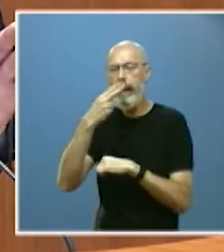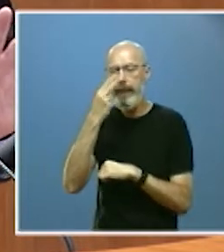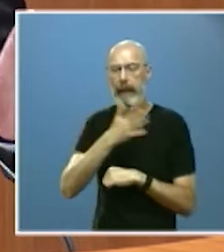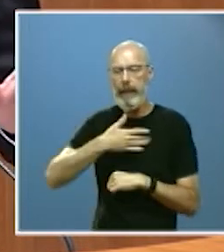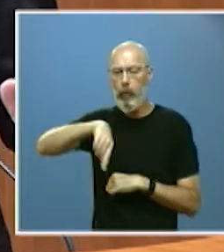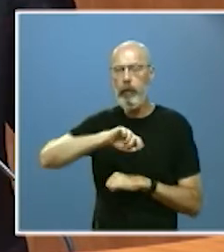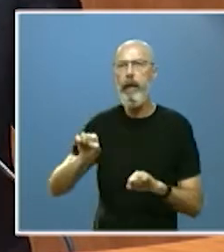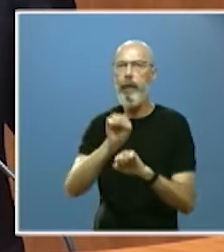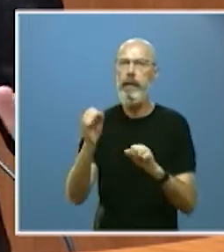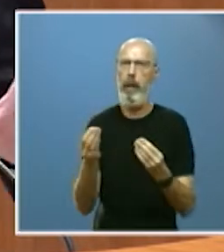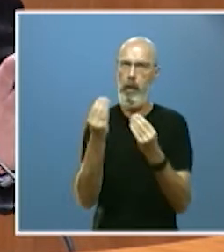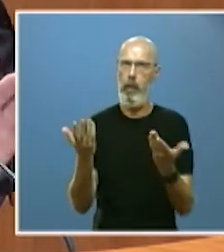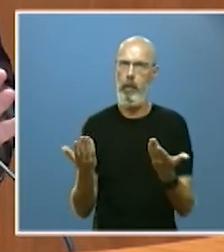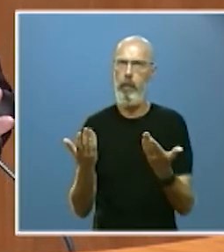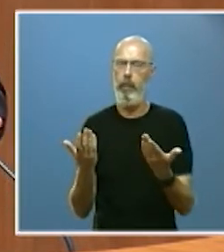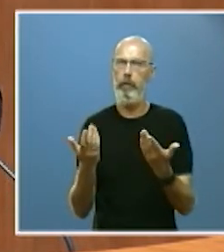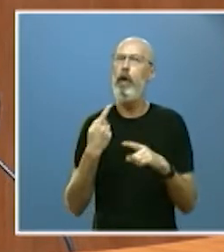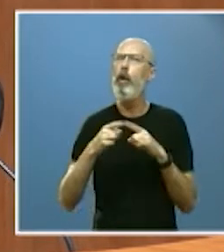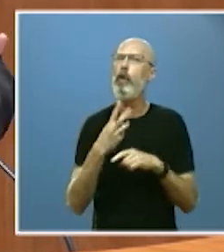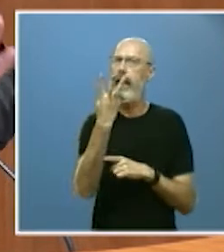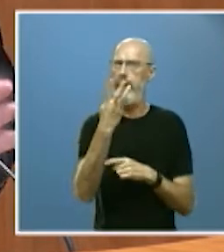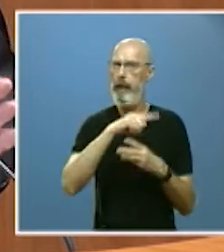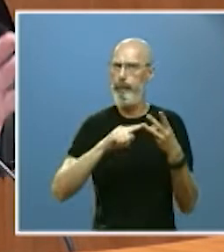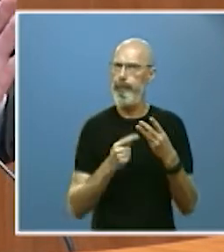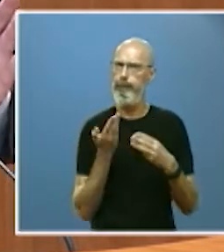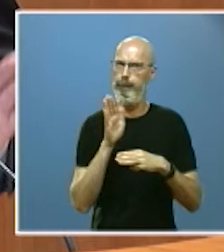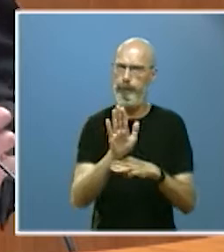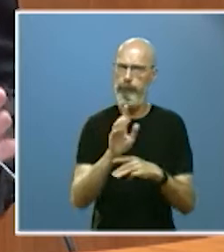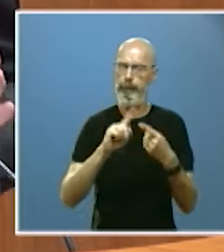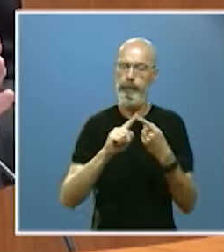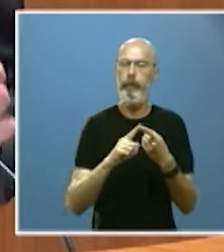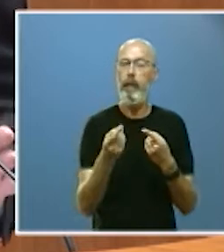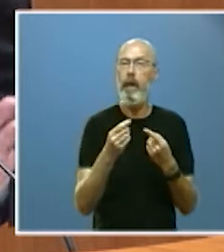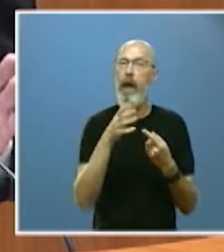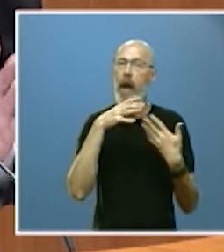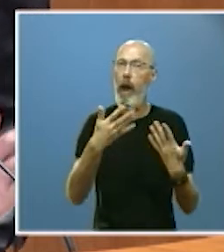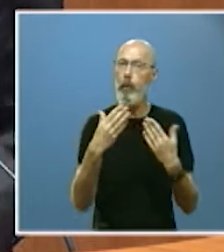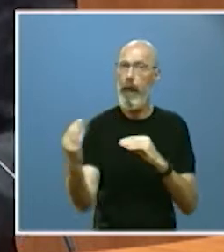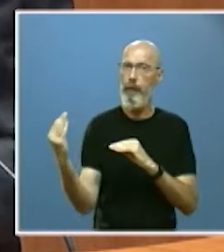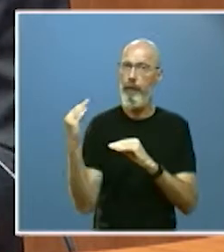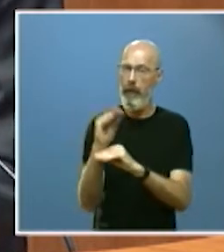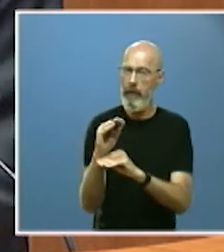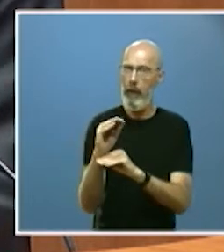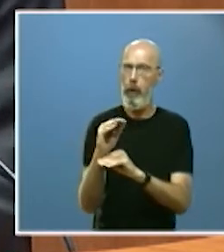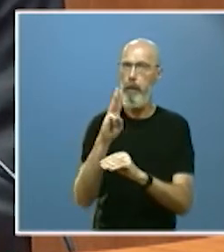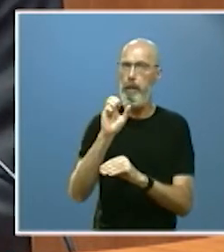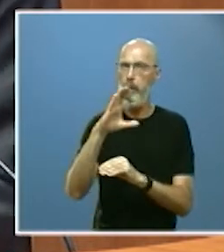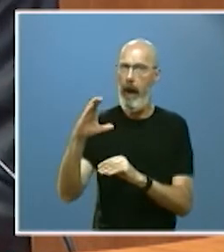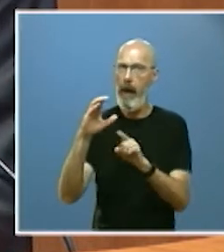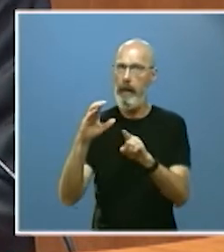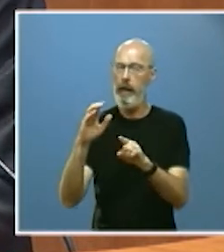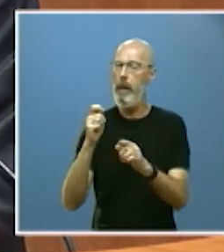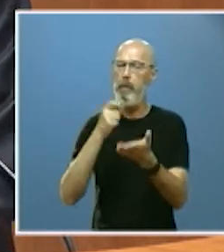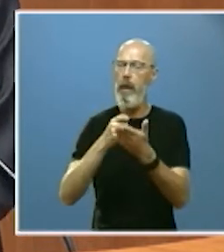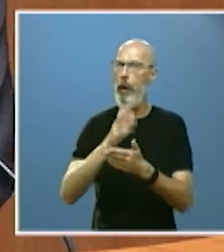planteamos en esencia tres cosas el mantenimiento de la actual financiación de la PAC con pagos directos 100